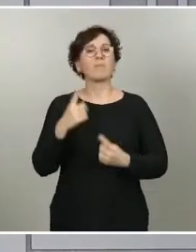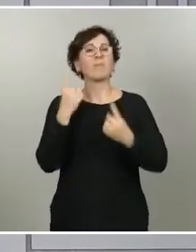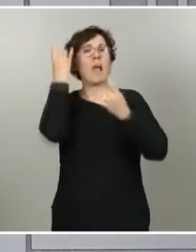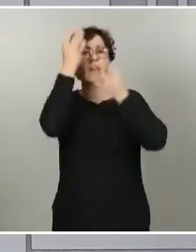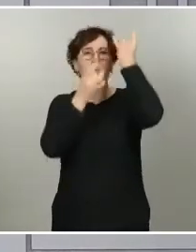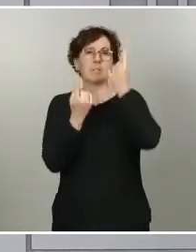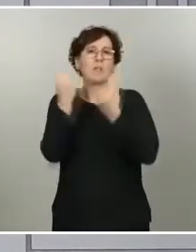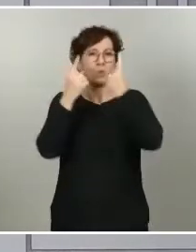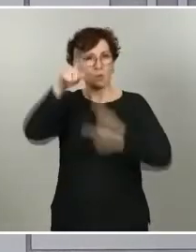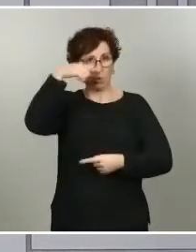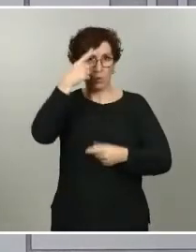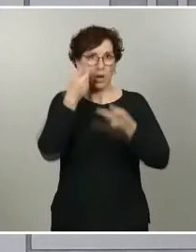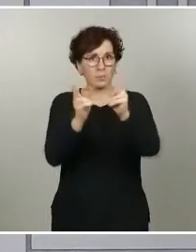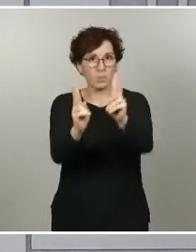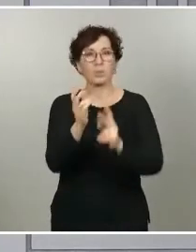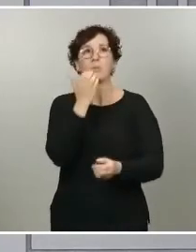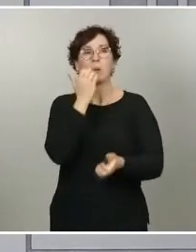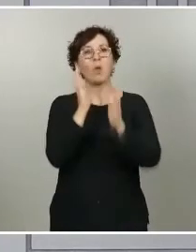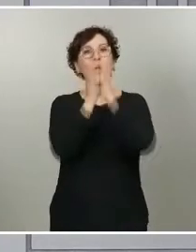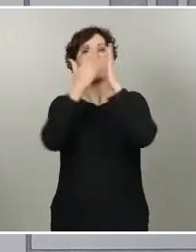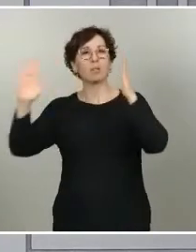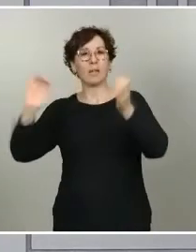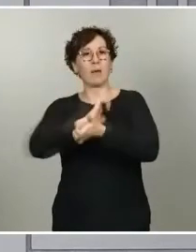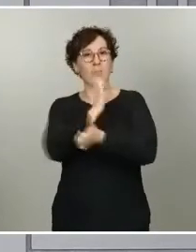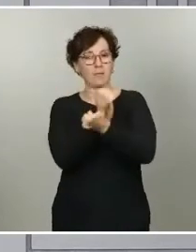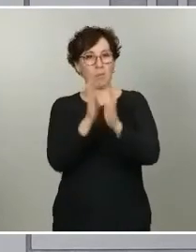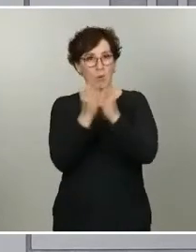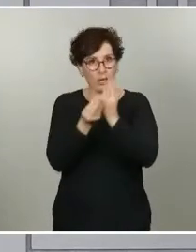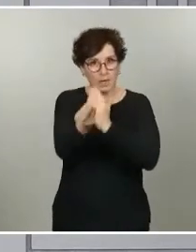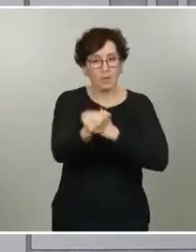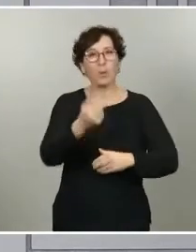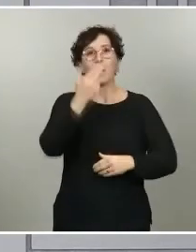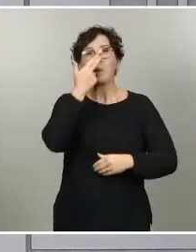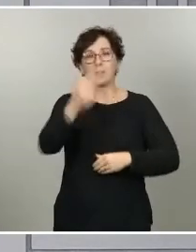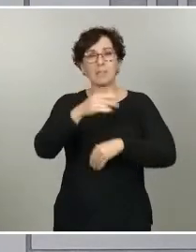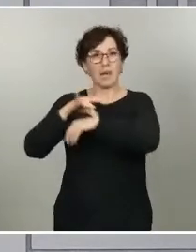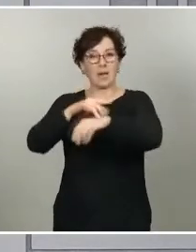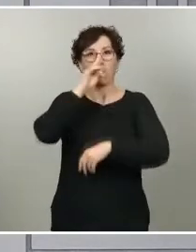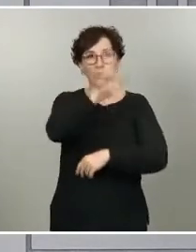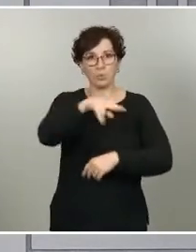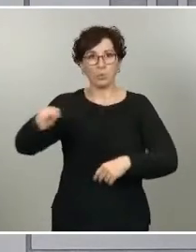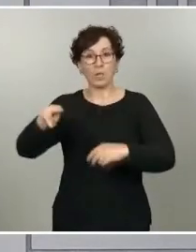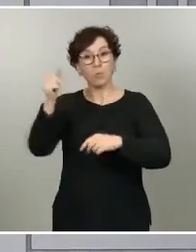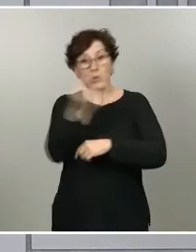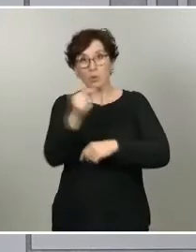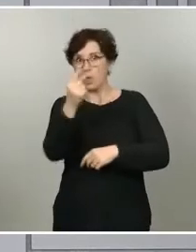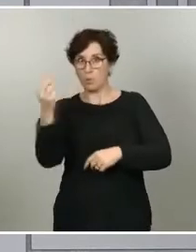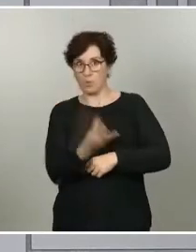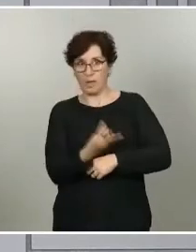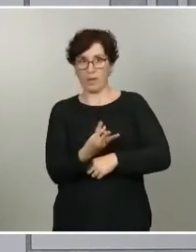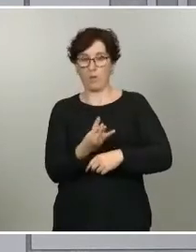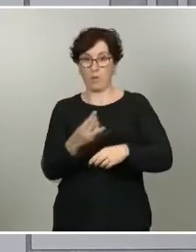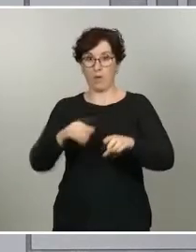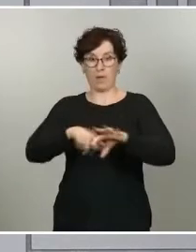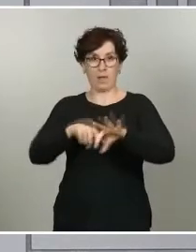los préstamos de libros en bibliotecas y las visitas a museos a un tercio de los aforos. Se permite también la apertura de